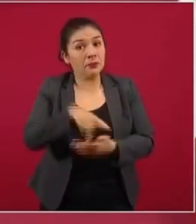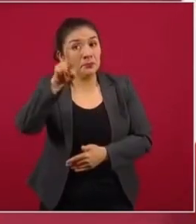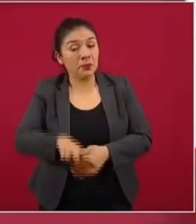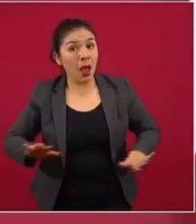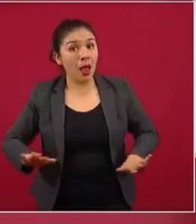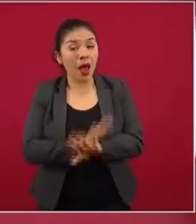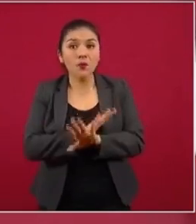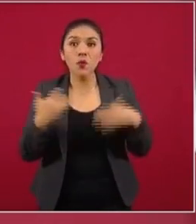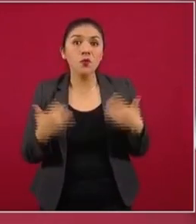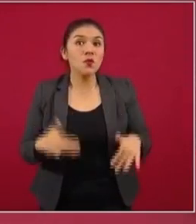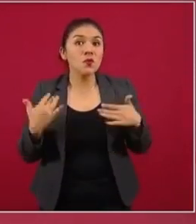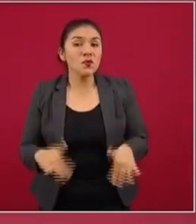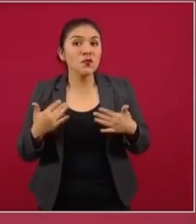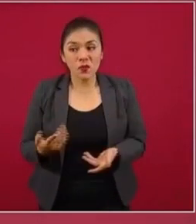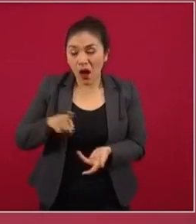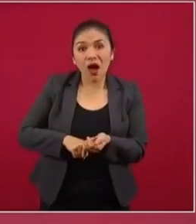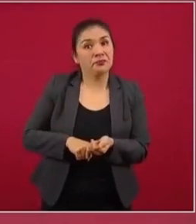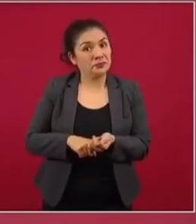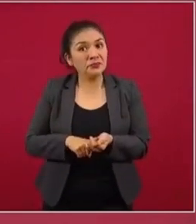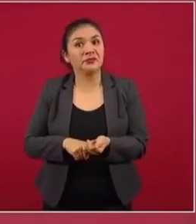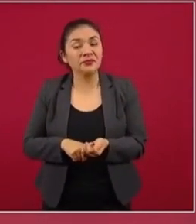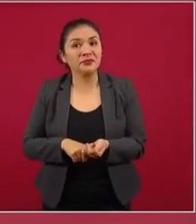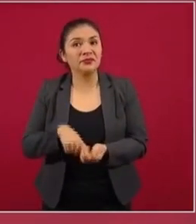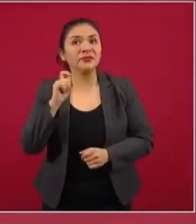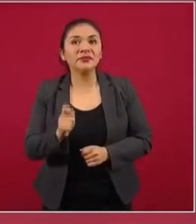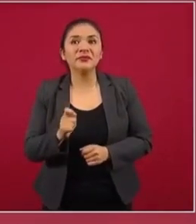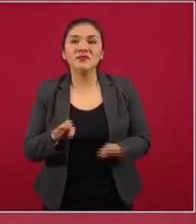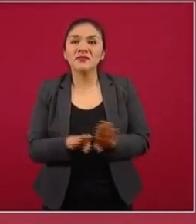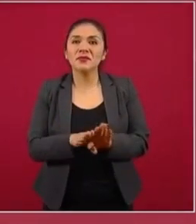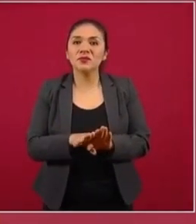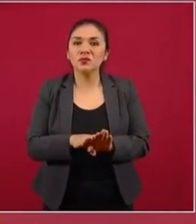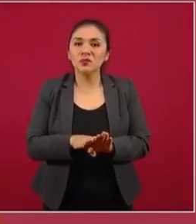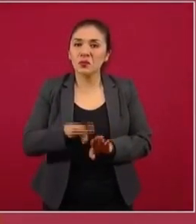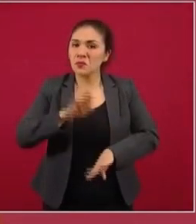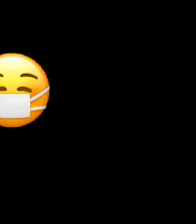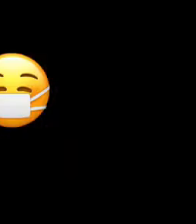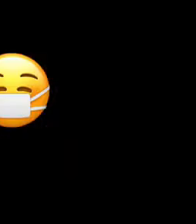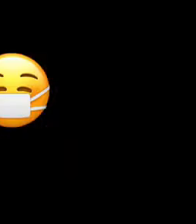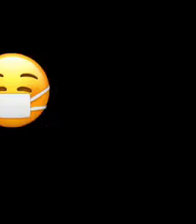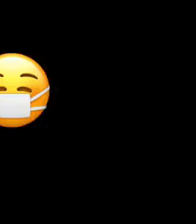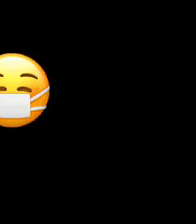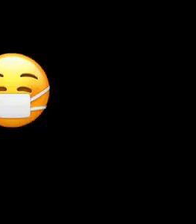muy especial.